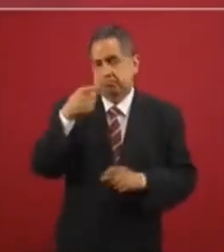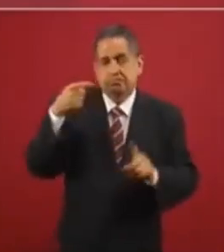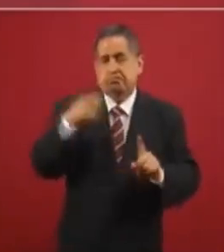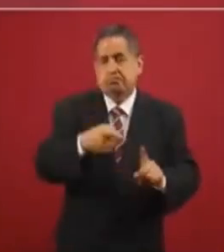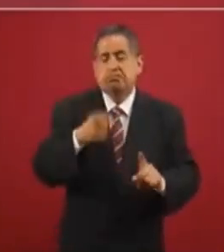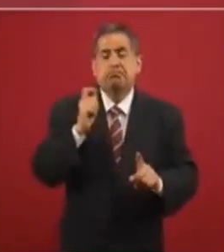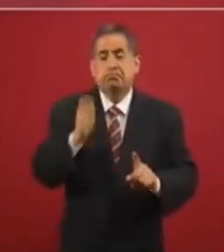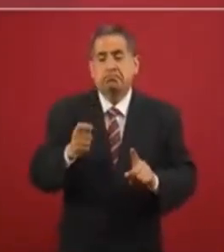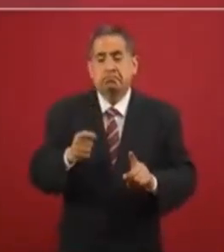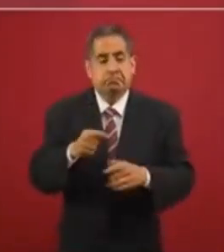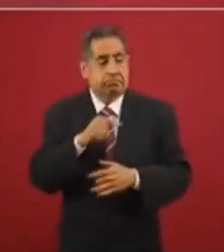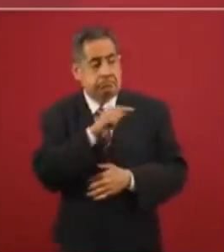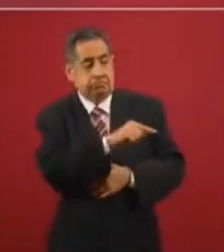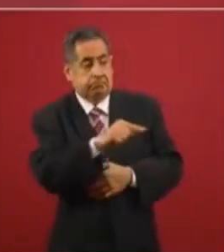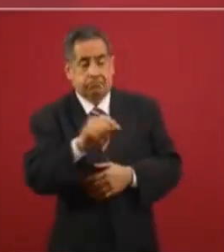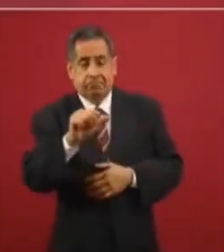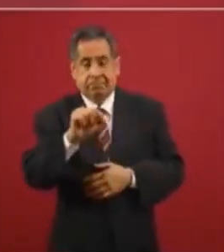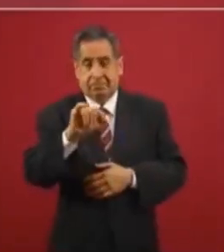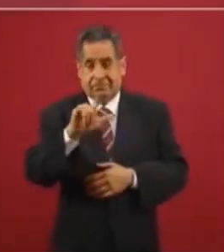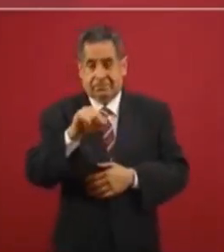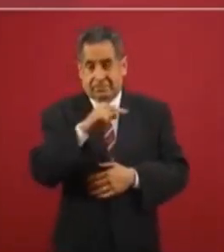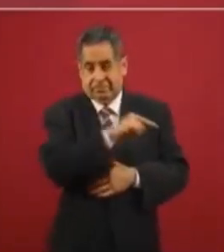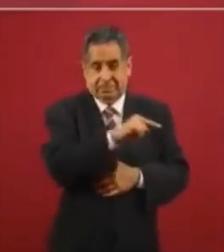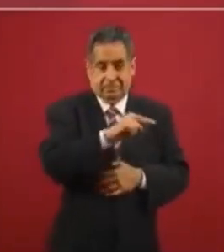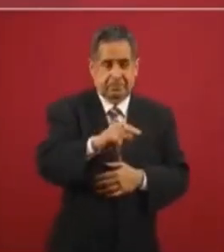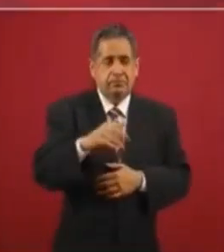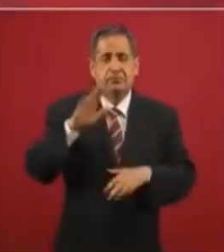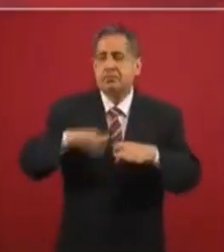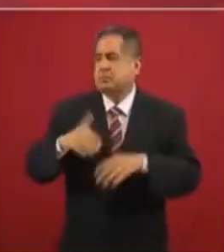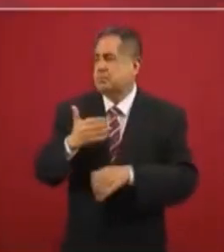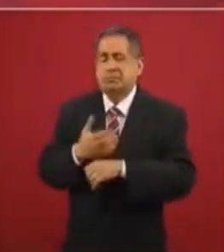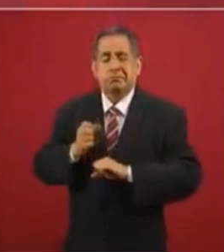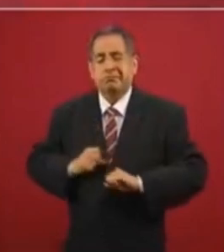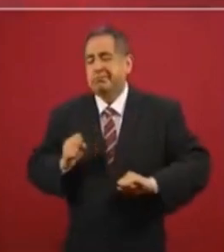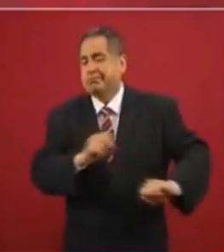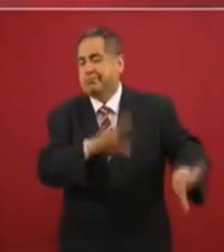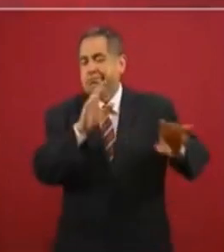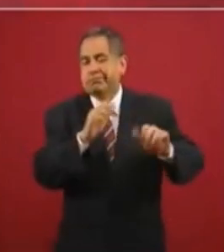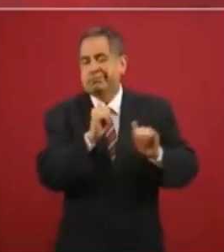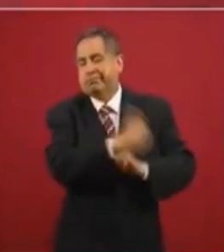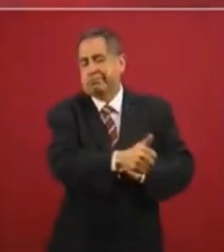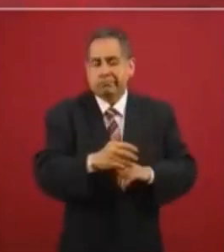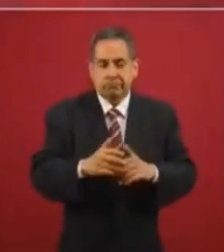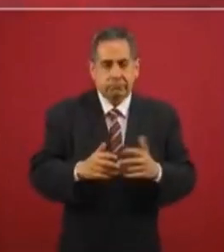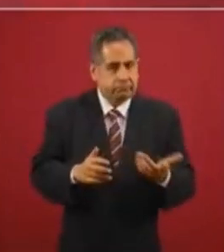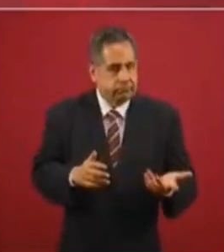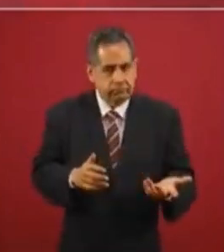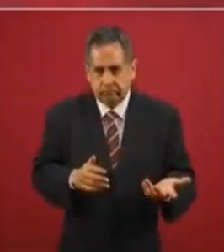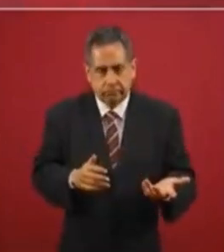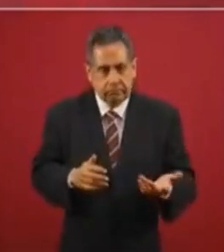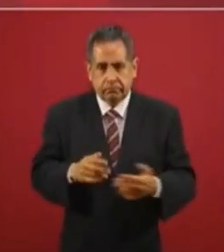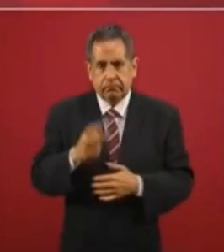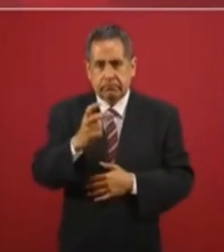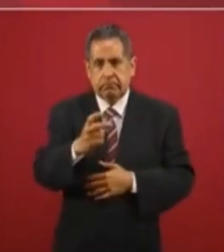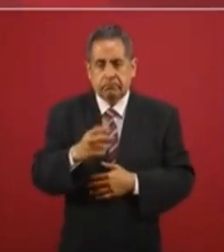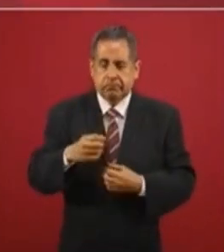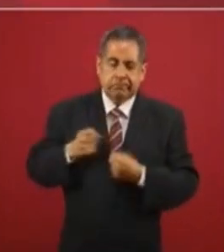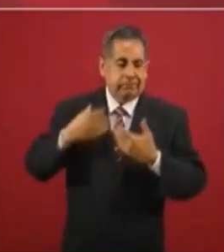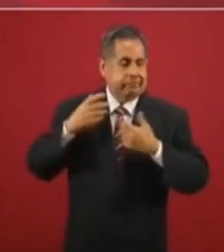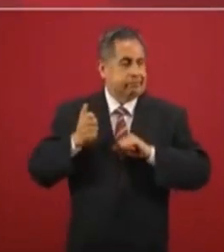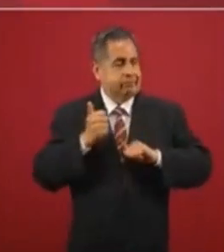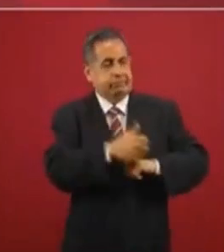que en esos lugares donde se avientan a los familiares, a los mayores, los avientan,